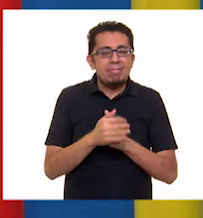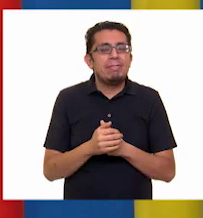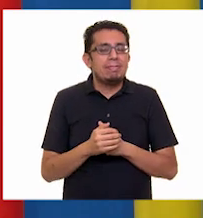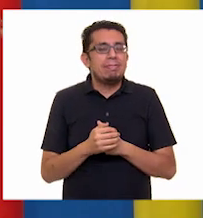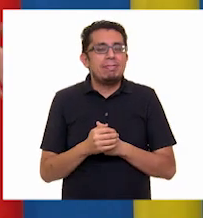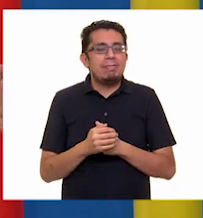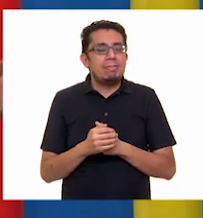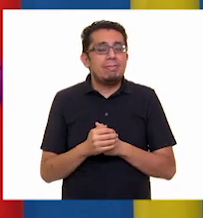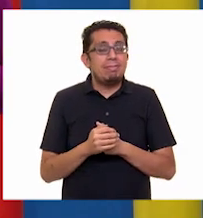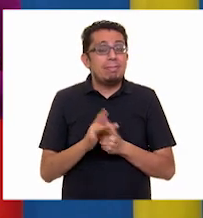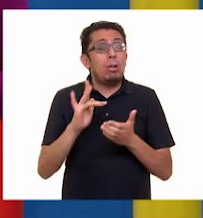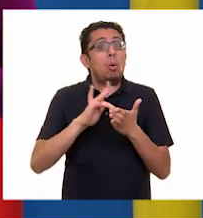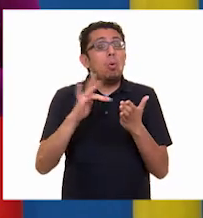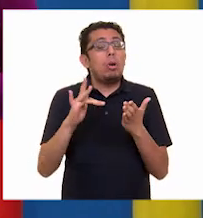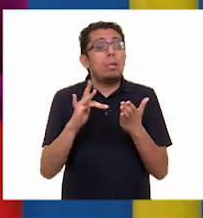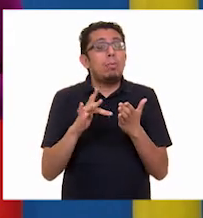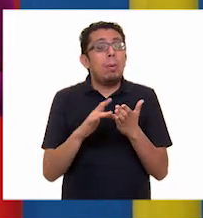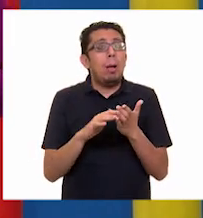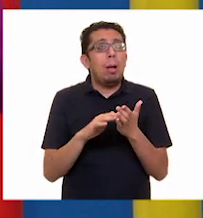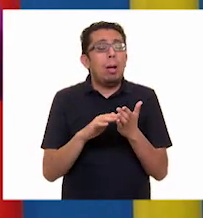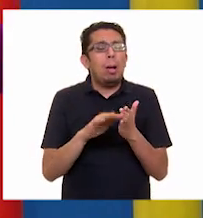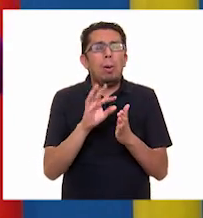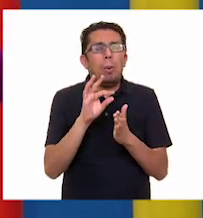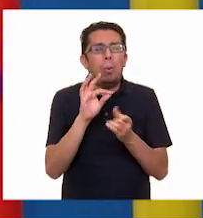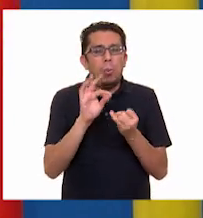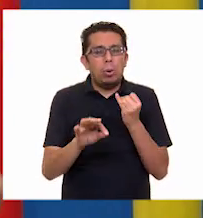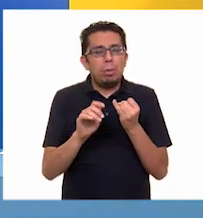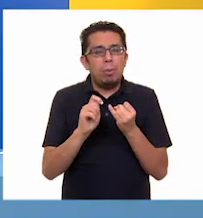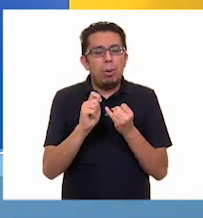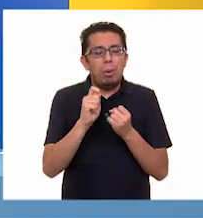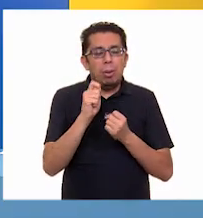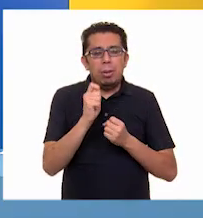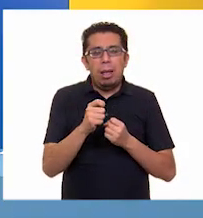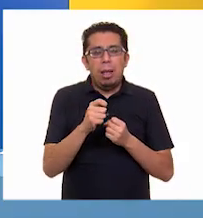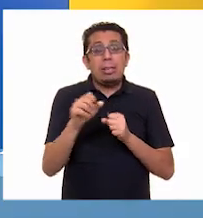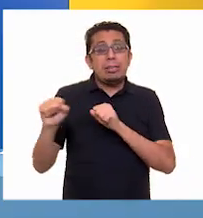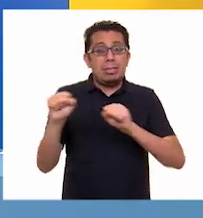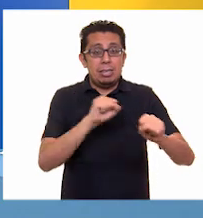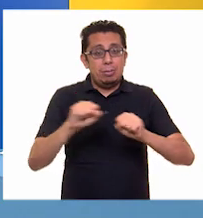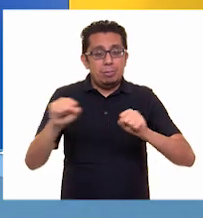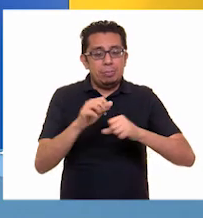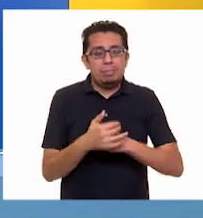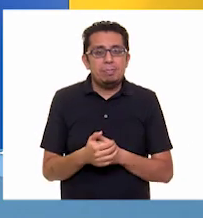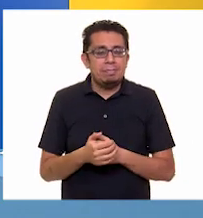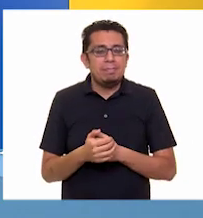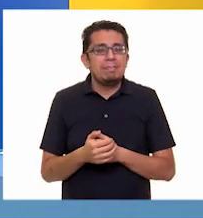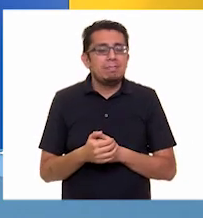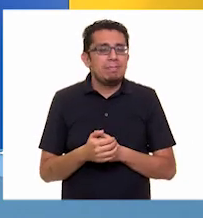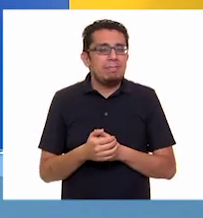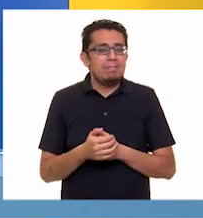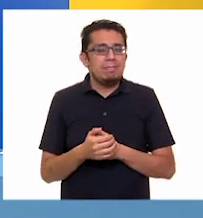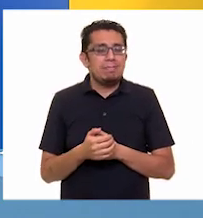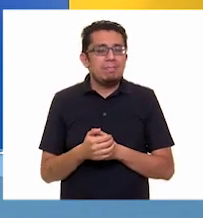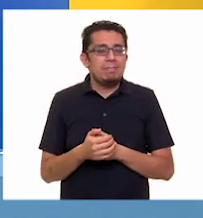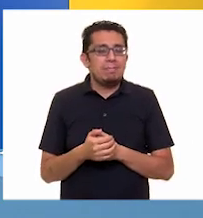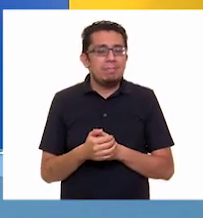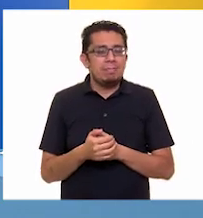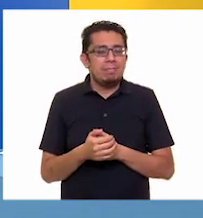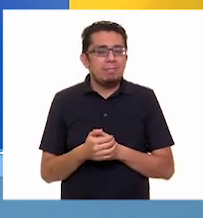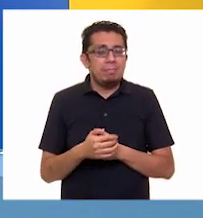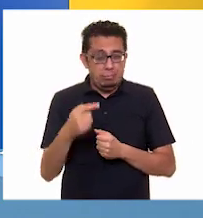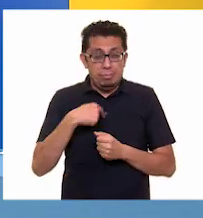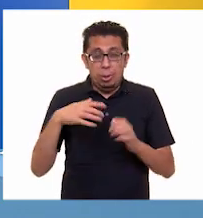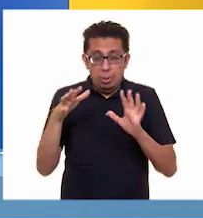hablaremos del último símbolo, que corresponde a los sismos. Maestra, ¿puedo decirle en qué consisten los sismos?